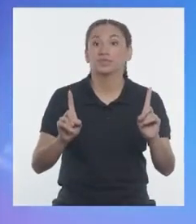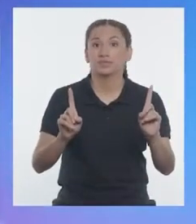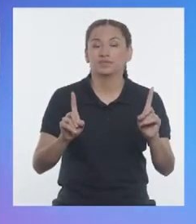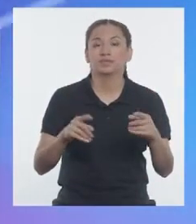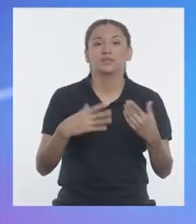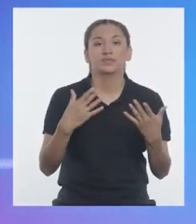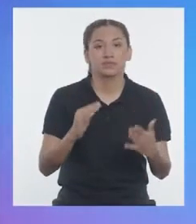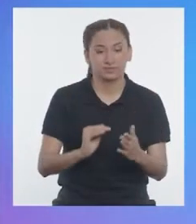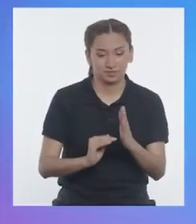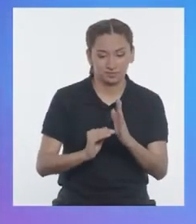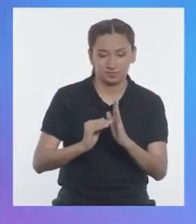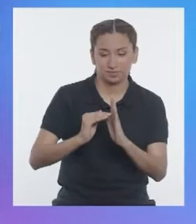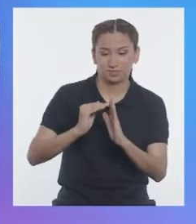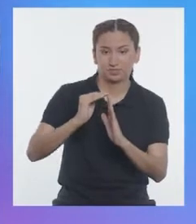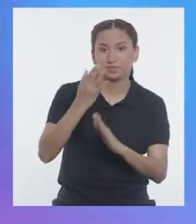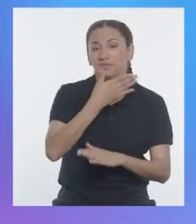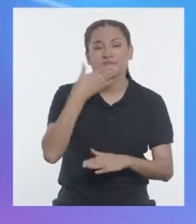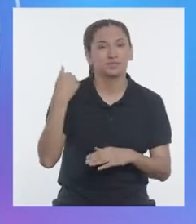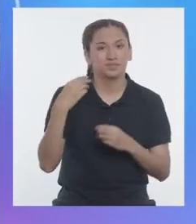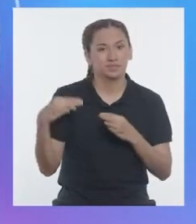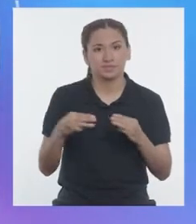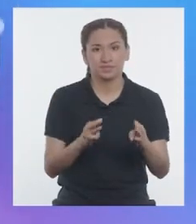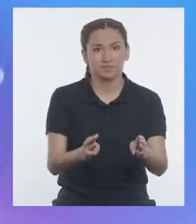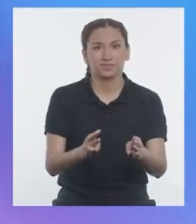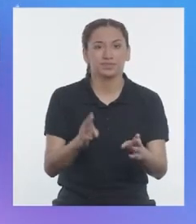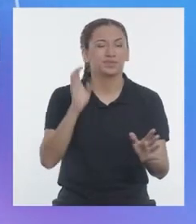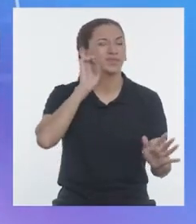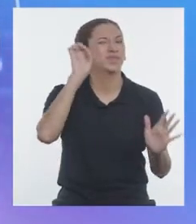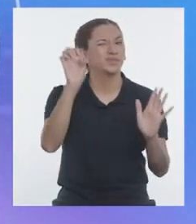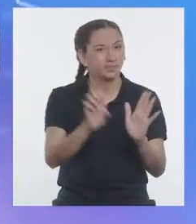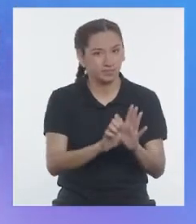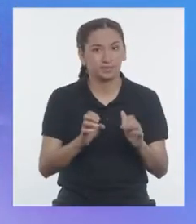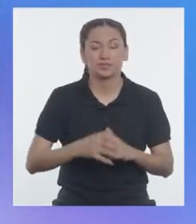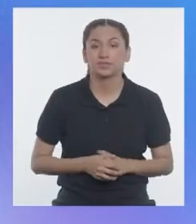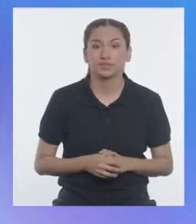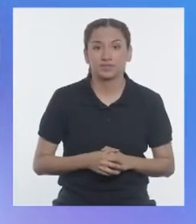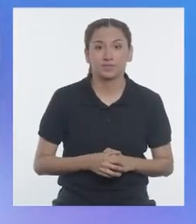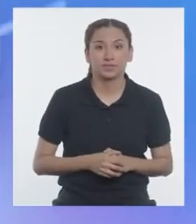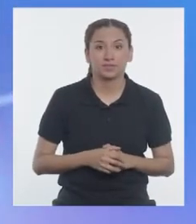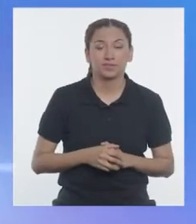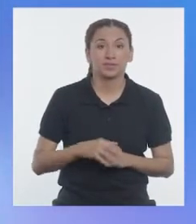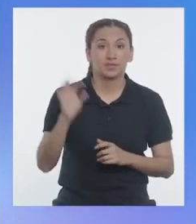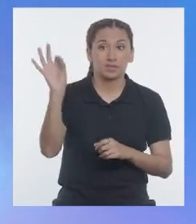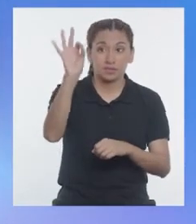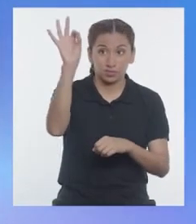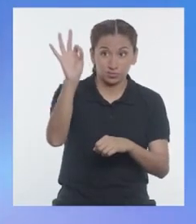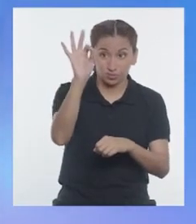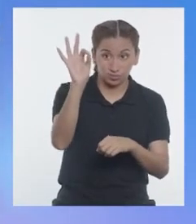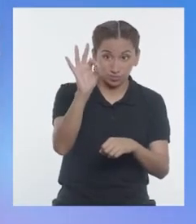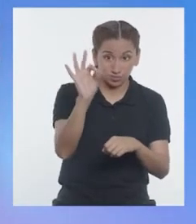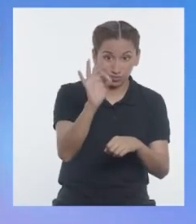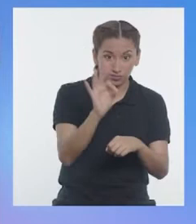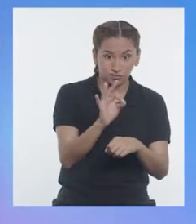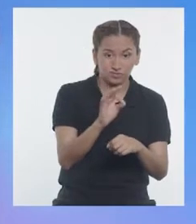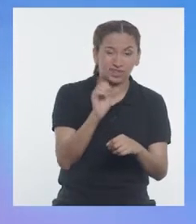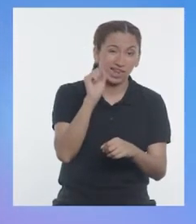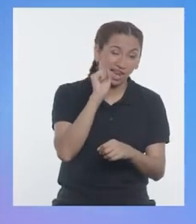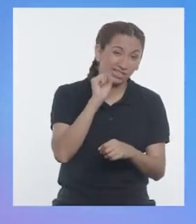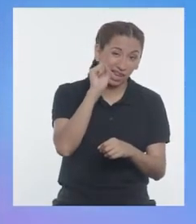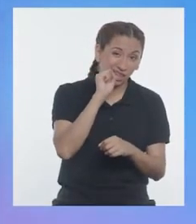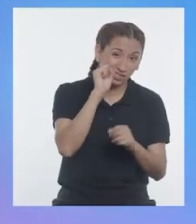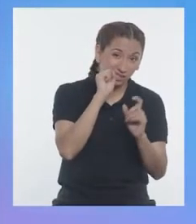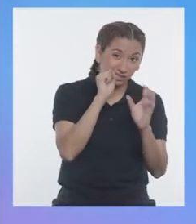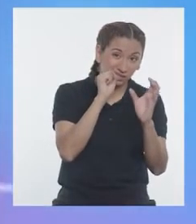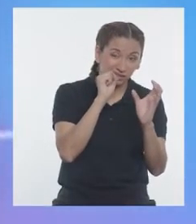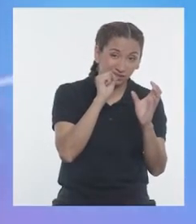...y que crezcan de la mejor manera. Por ejemplo, la mosca de la zanahoria se